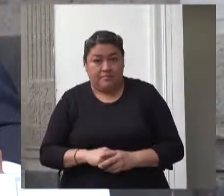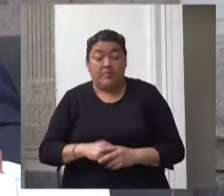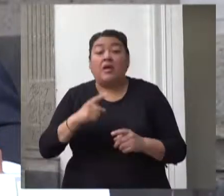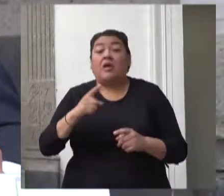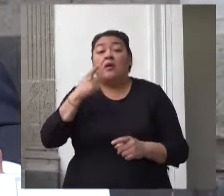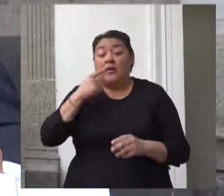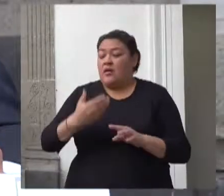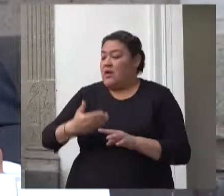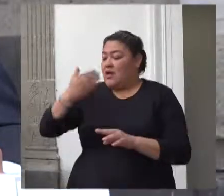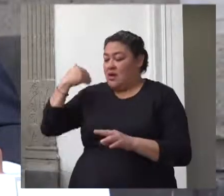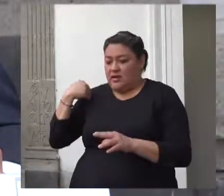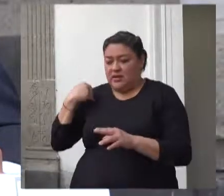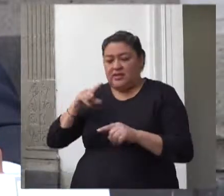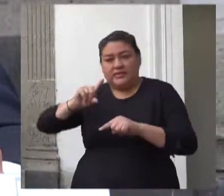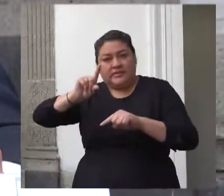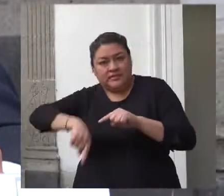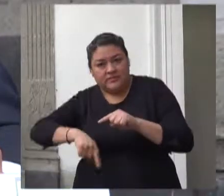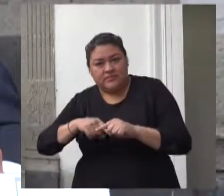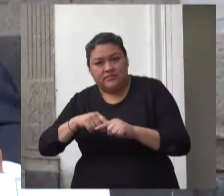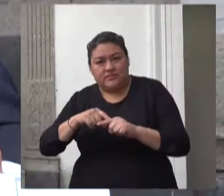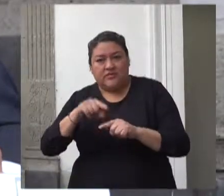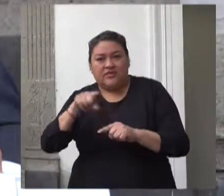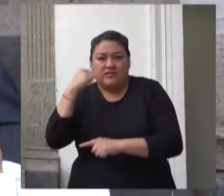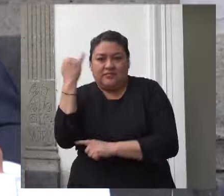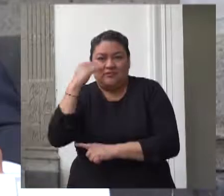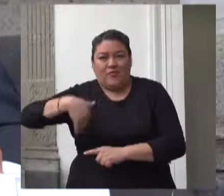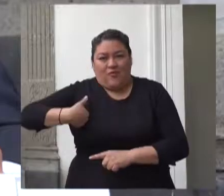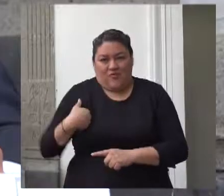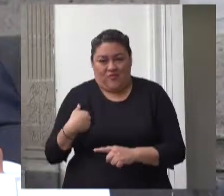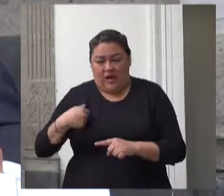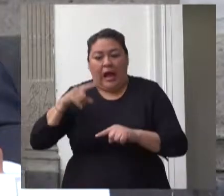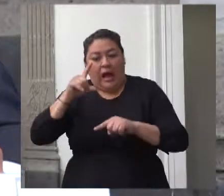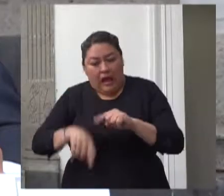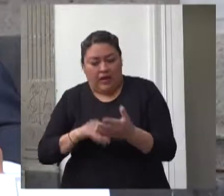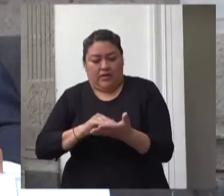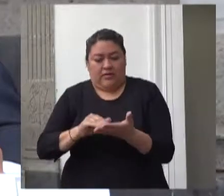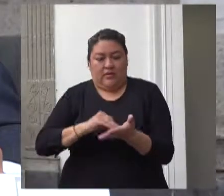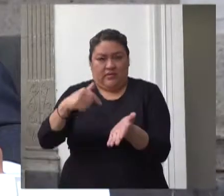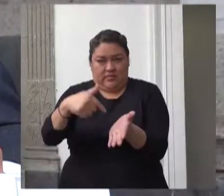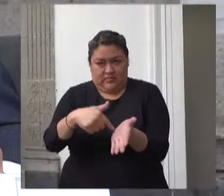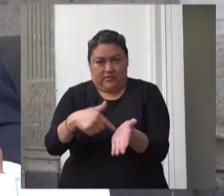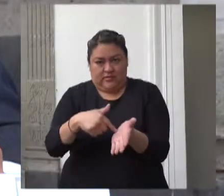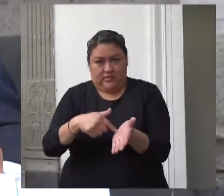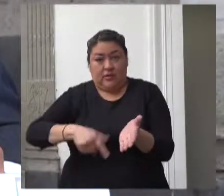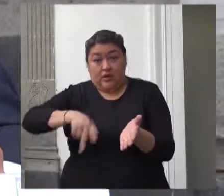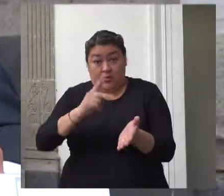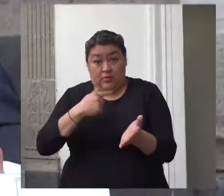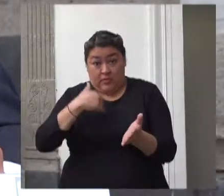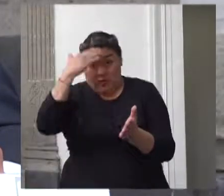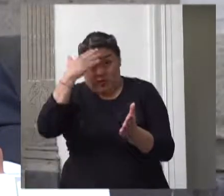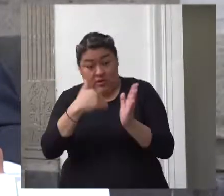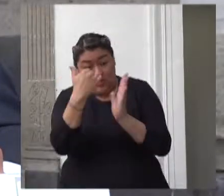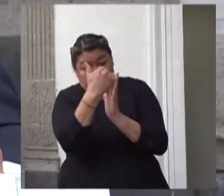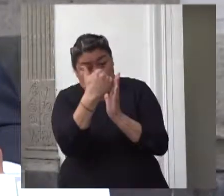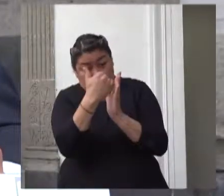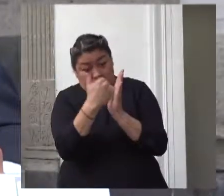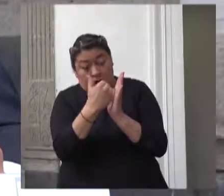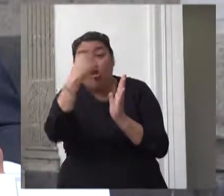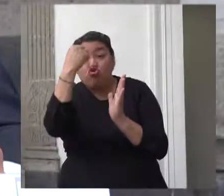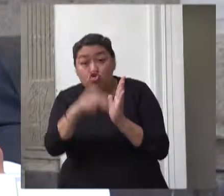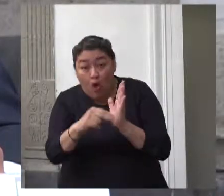programa de estancias infantiles sin embargo no se trató solo de un cambio de denominación